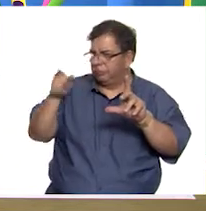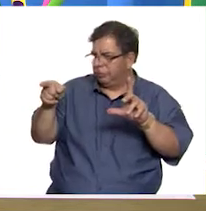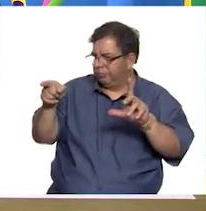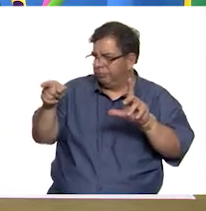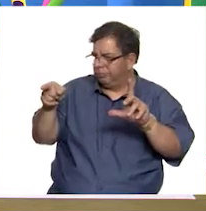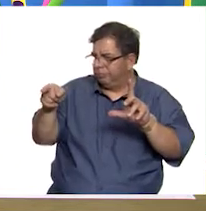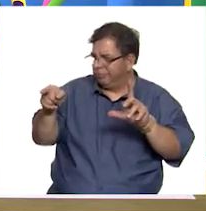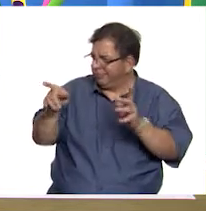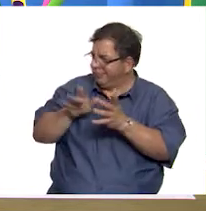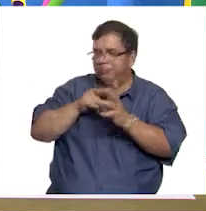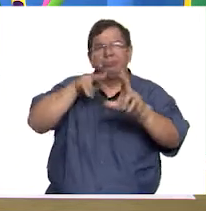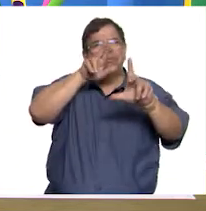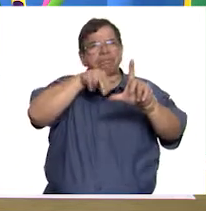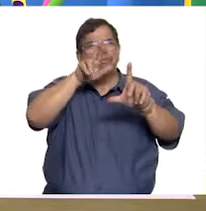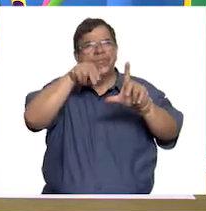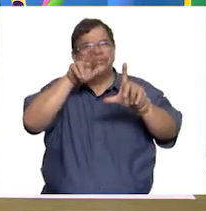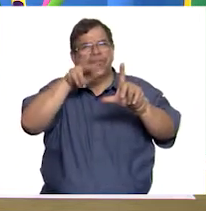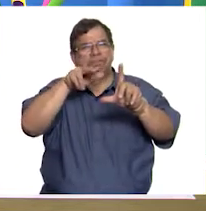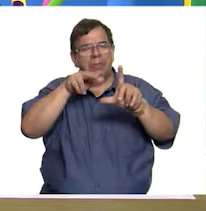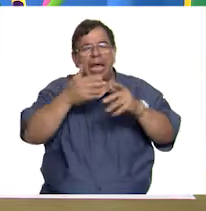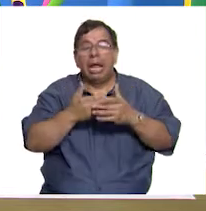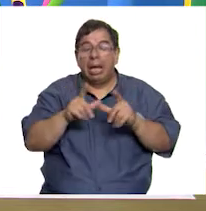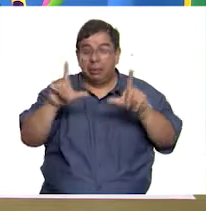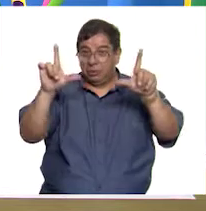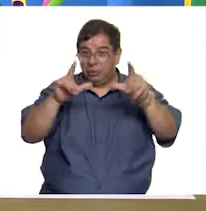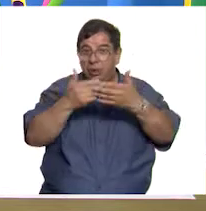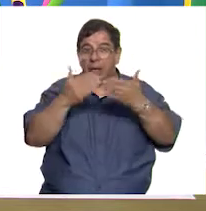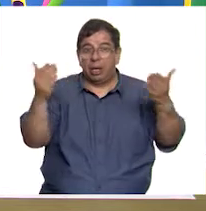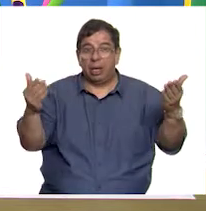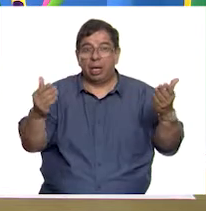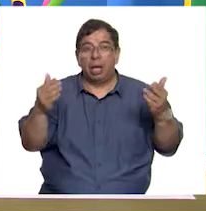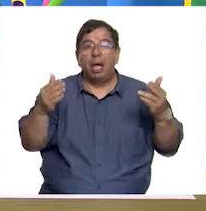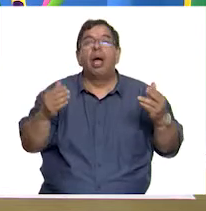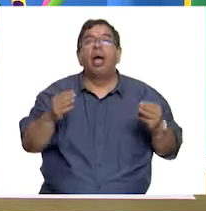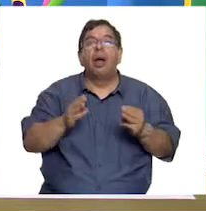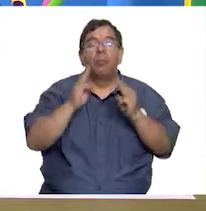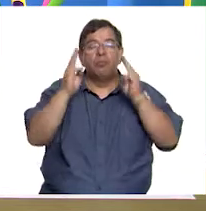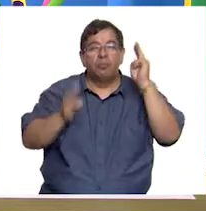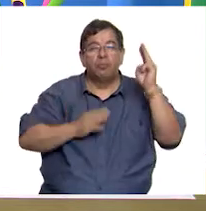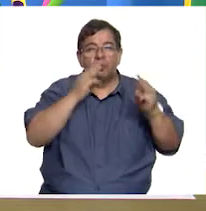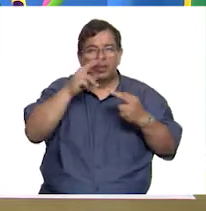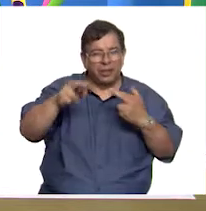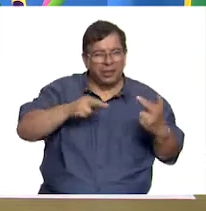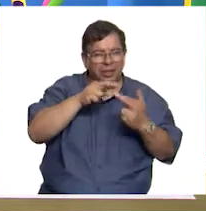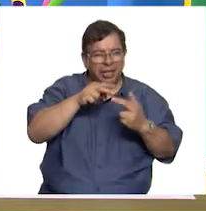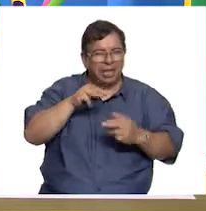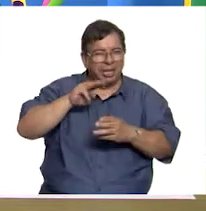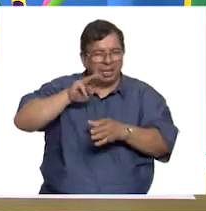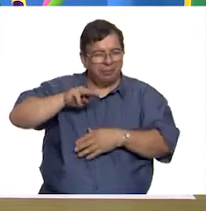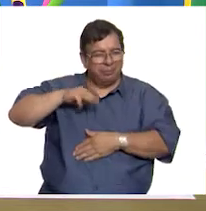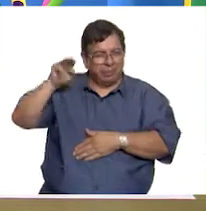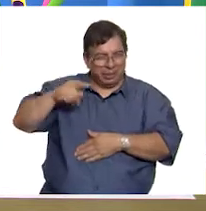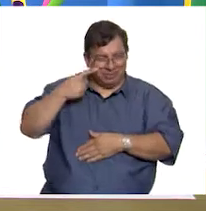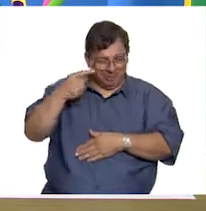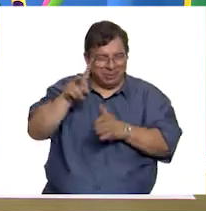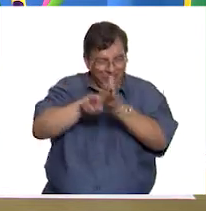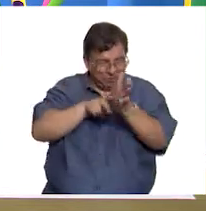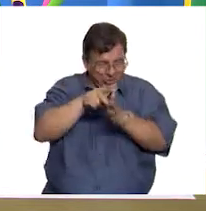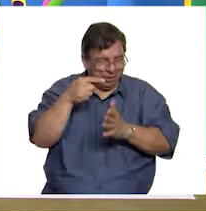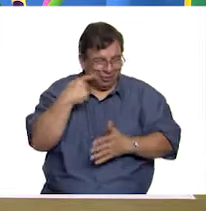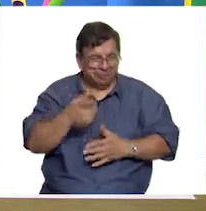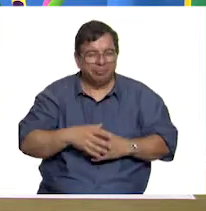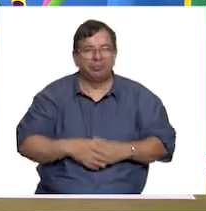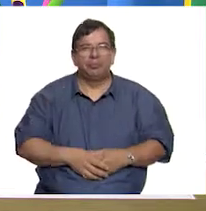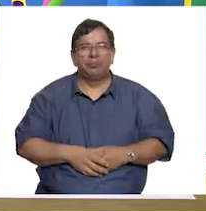ese tipo. La pintura está actualmente en el Museo Regional de Michoacán. ¿Les parece si vemos un pequeño video sobre esto?